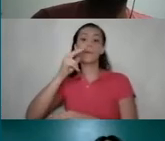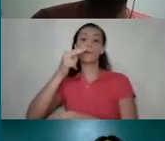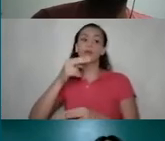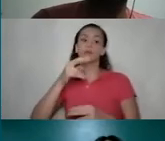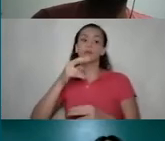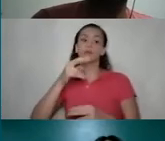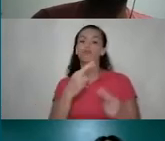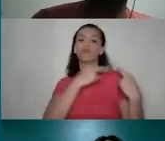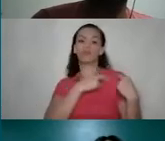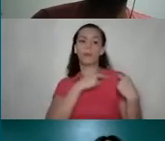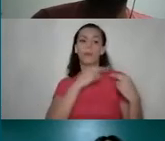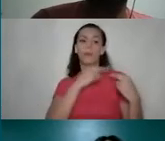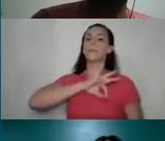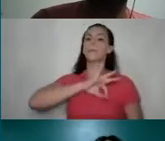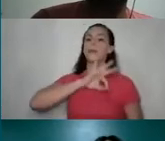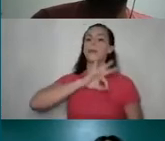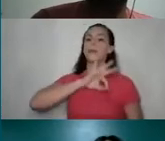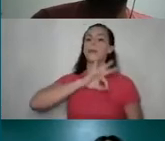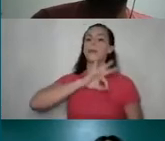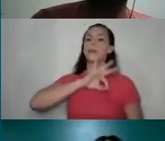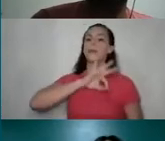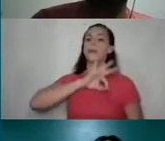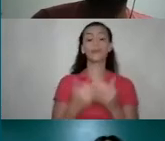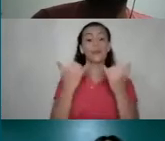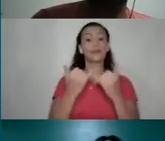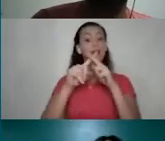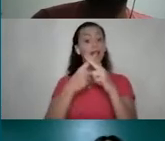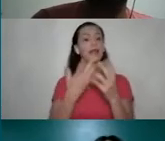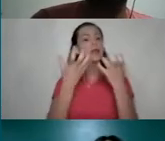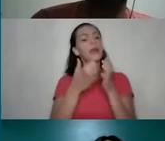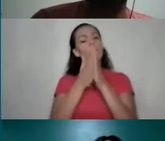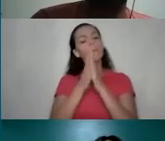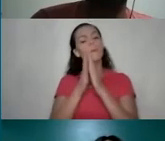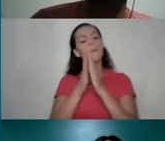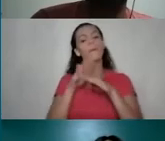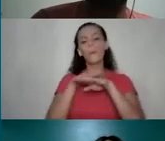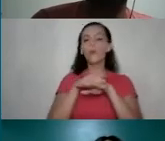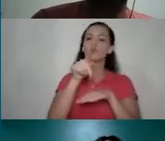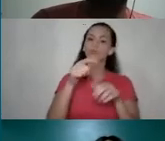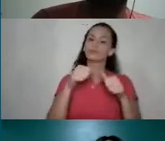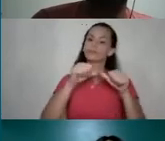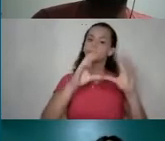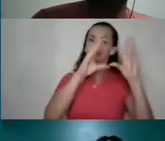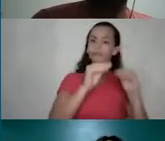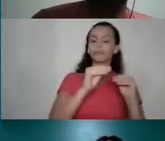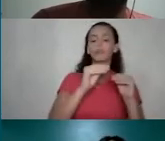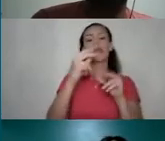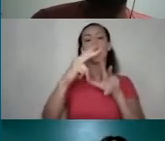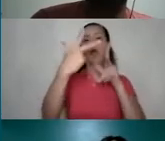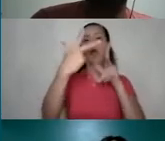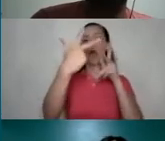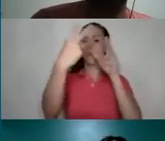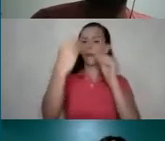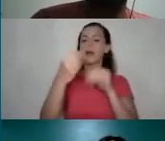Previo a dar inicio quisiera solicitarles muy amablemente mantener sus micrófonos y sus cámaras apagadas para no saturar la transmisión.